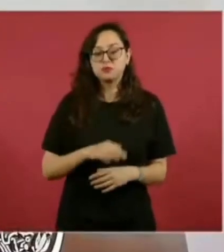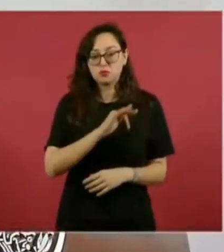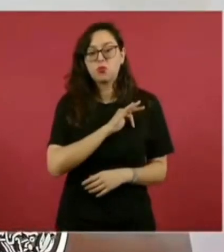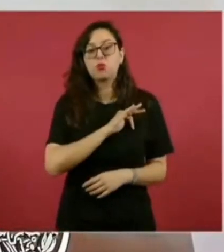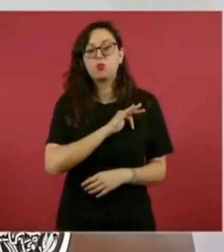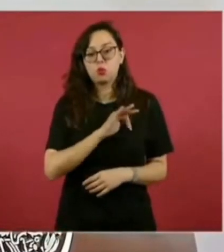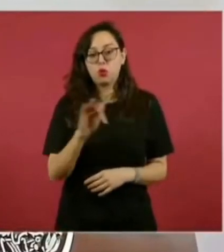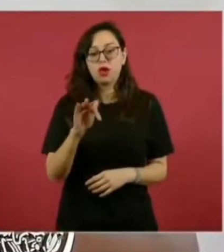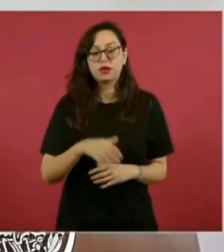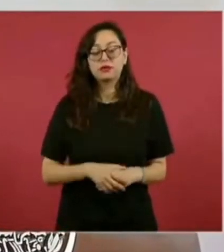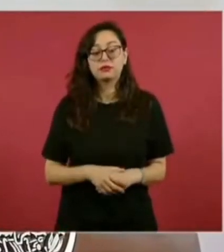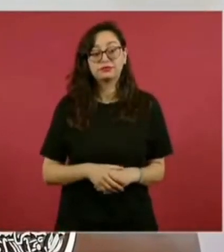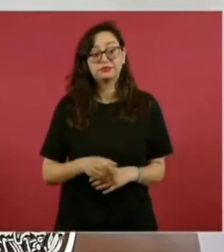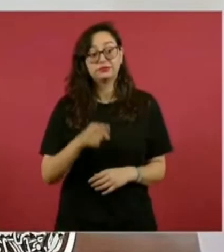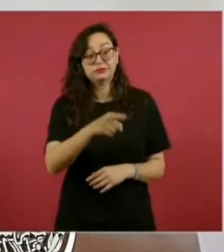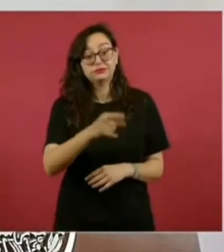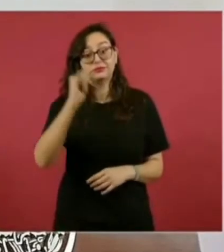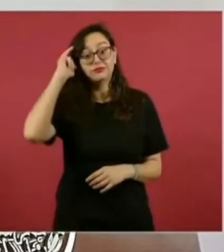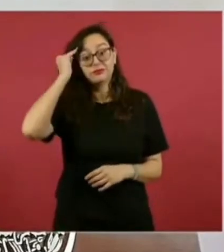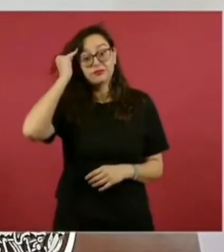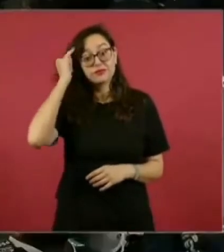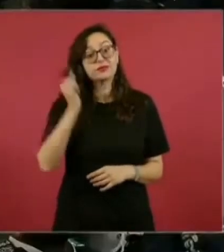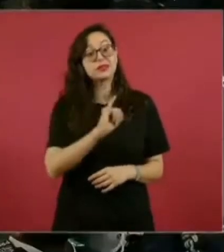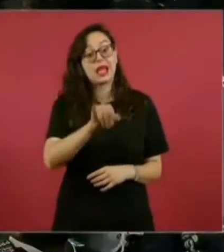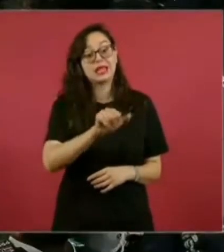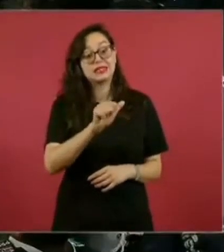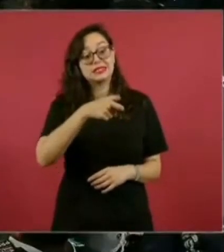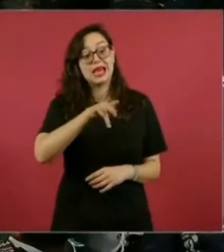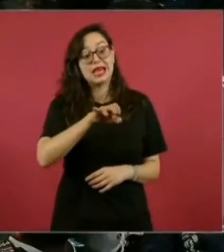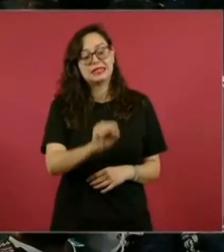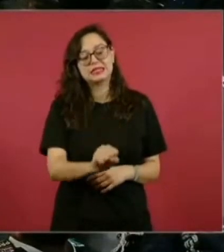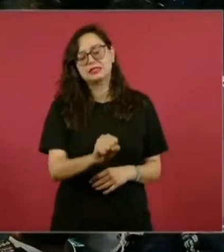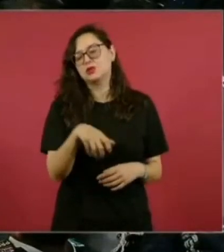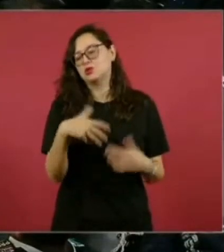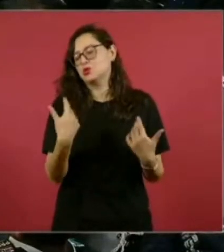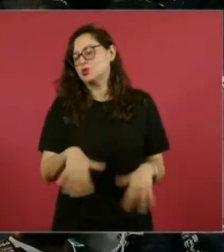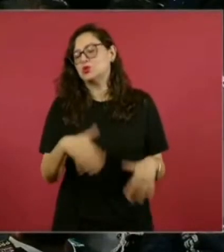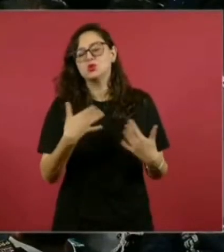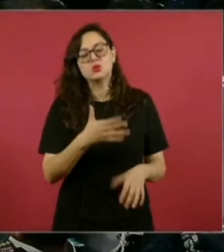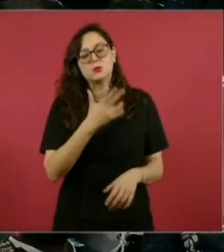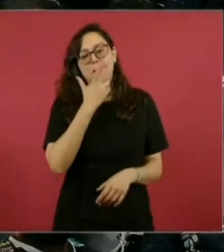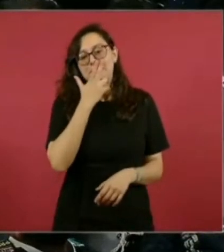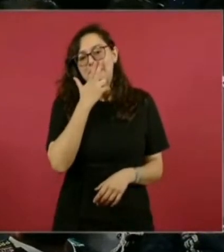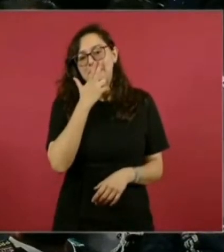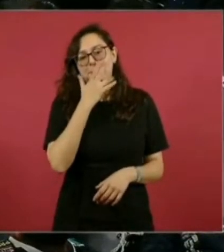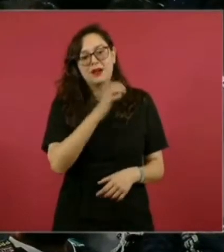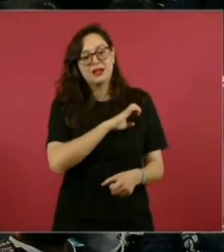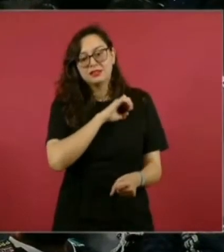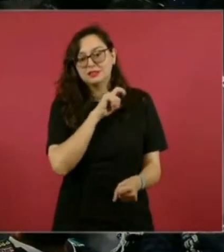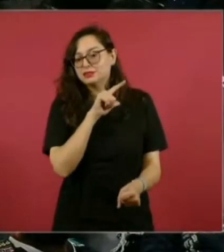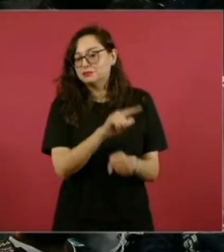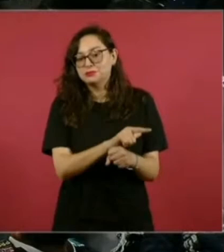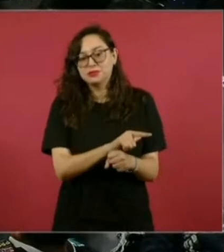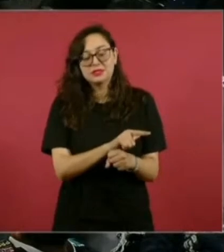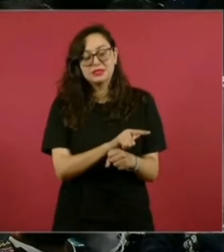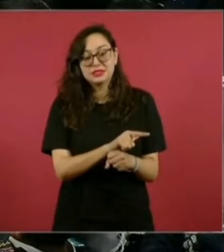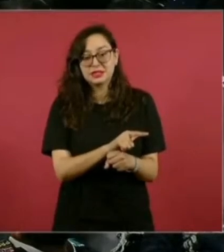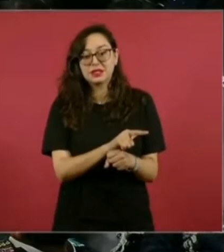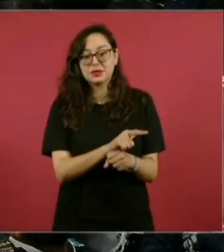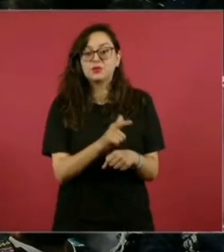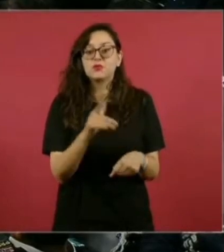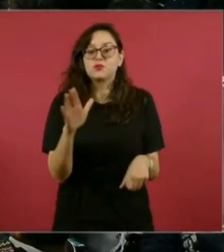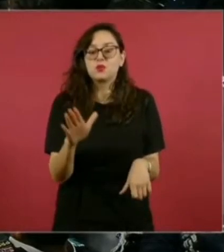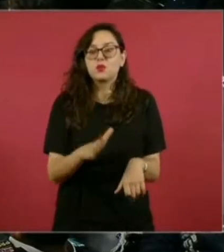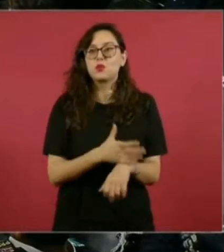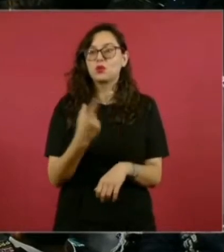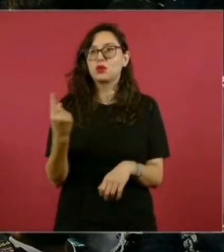lo de los yaquis es algo especial porque es la etnia,